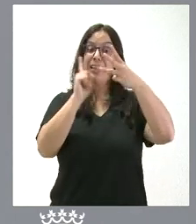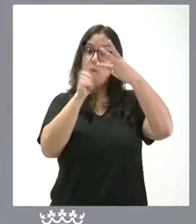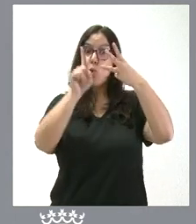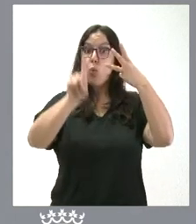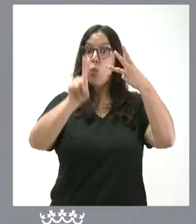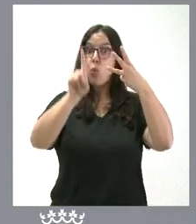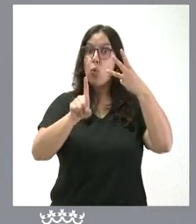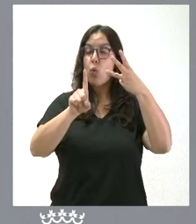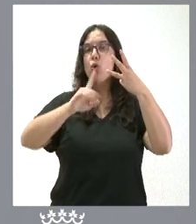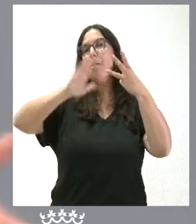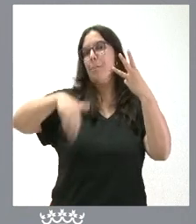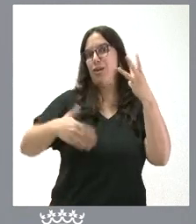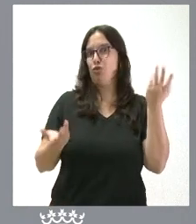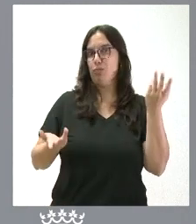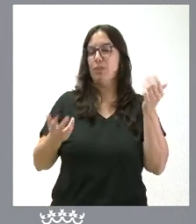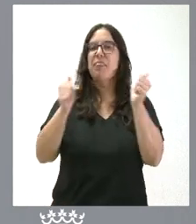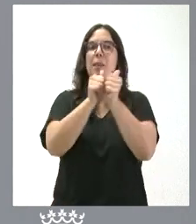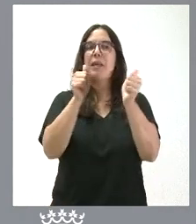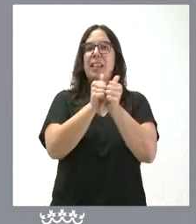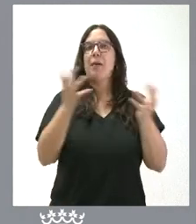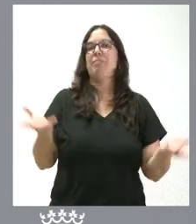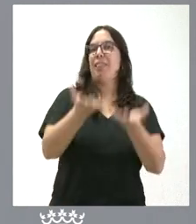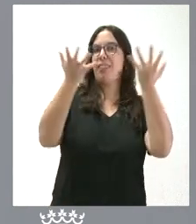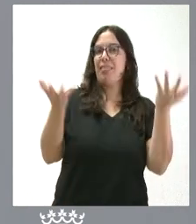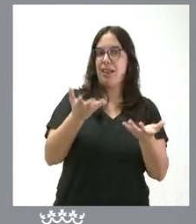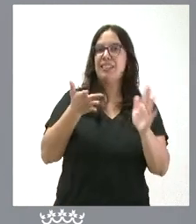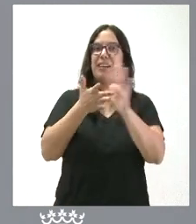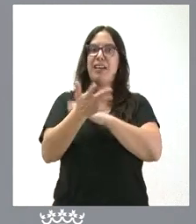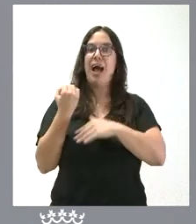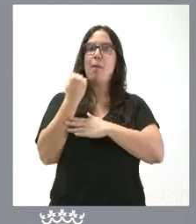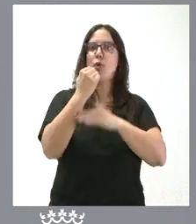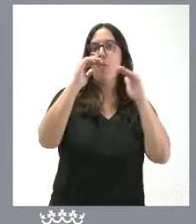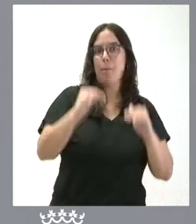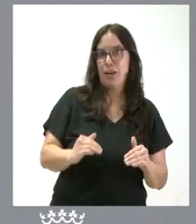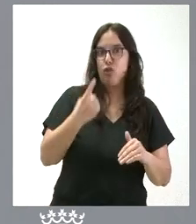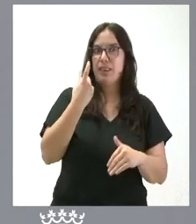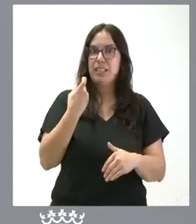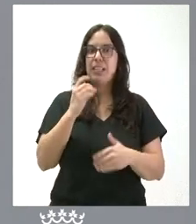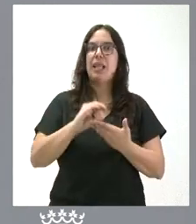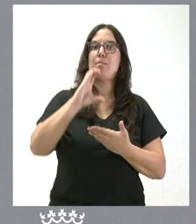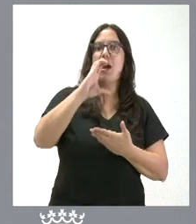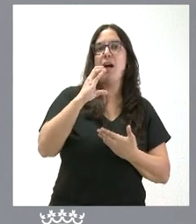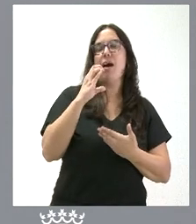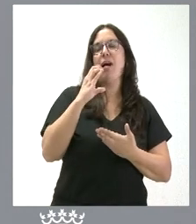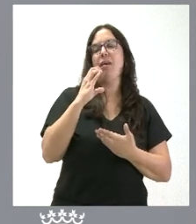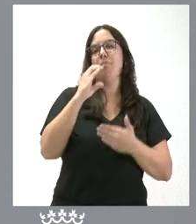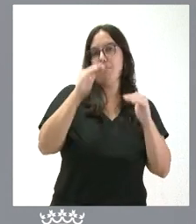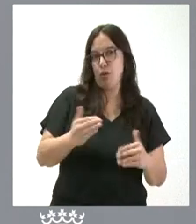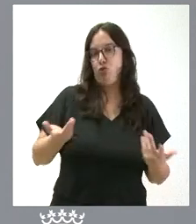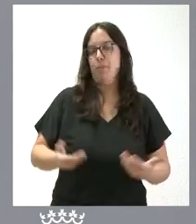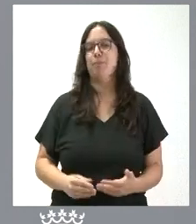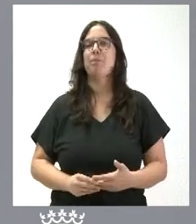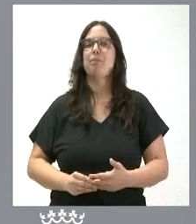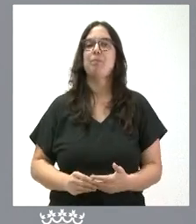es el grado con menos nivel de dependencia y el que exige menos aportación económica para los beneficiarios.